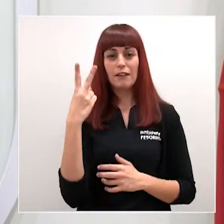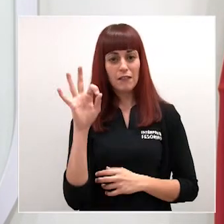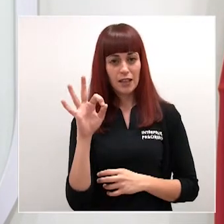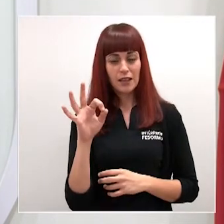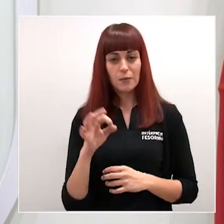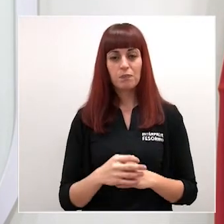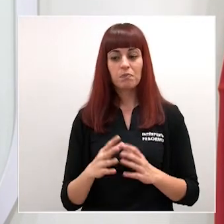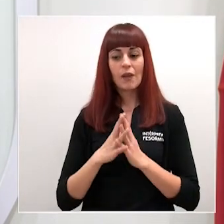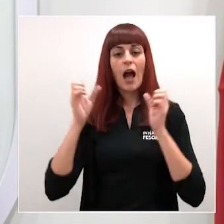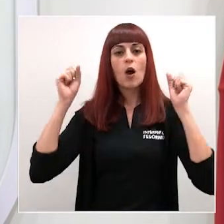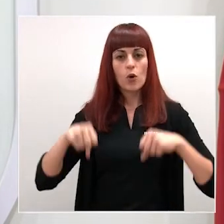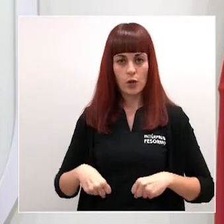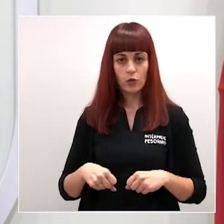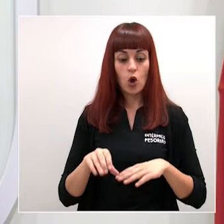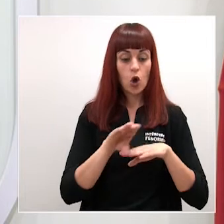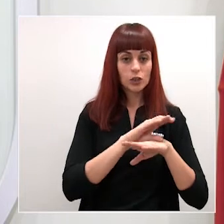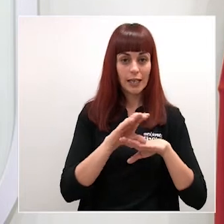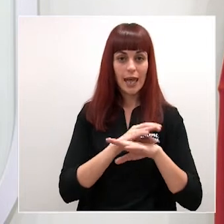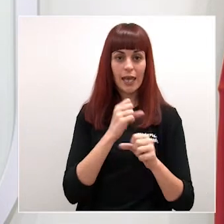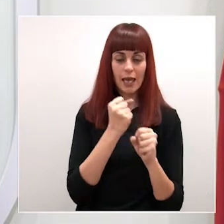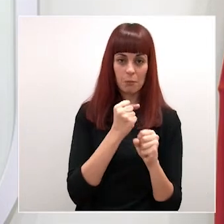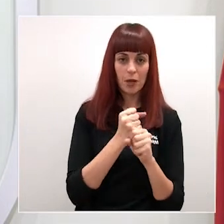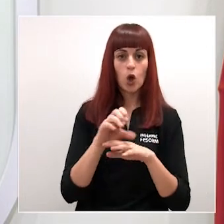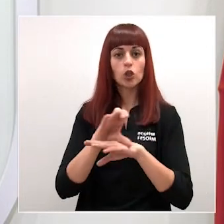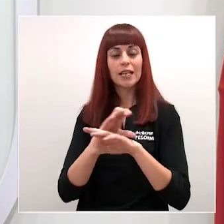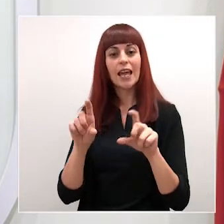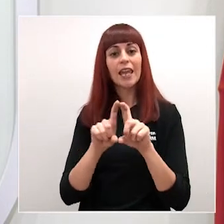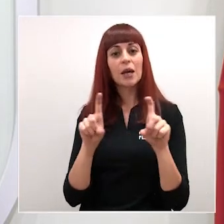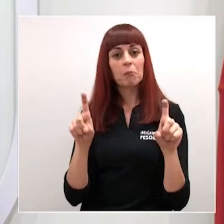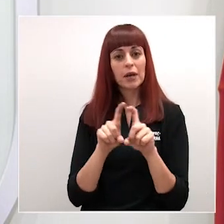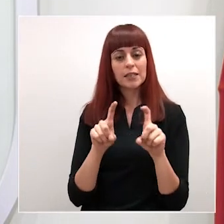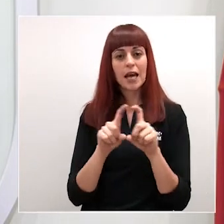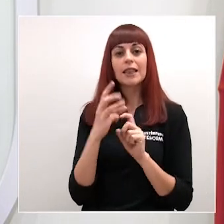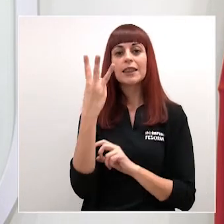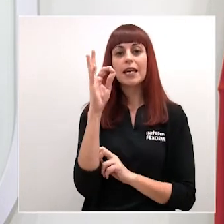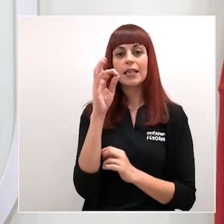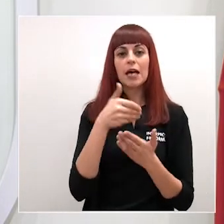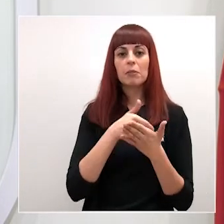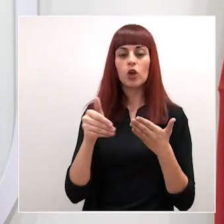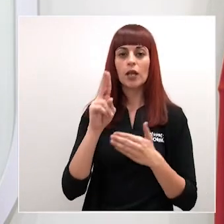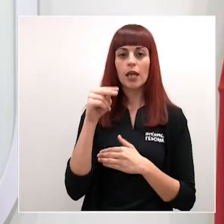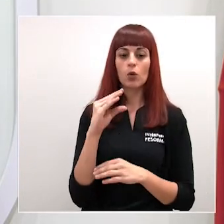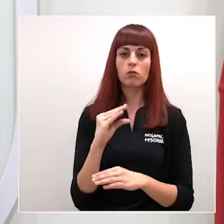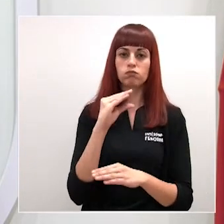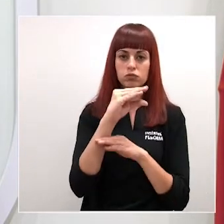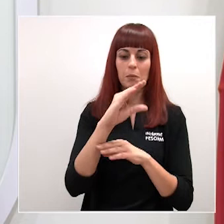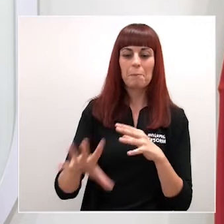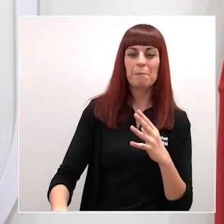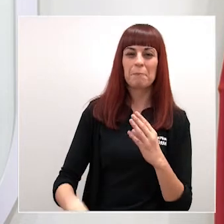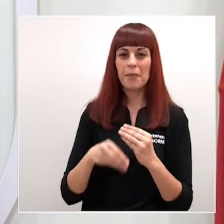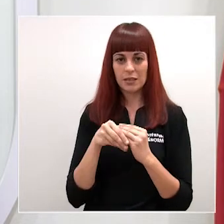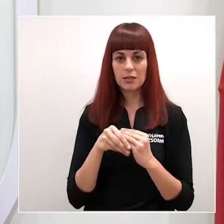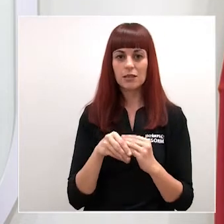destinar a las consejerías de empleo y de empresa que yo dirijo 30 millones de euros adicionales